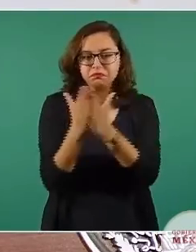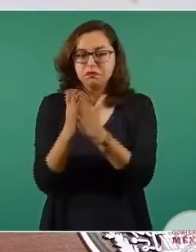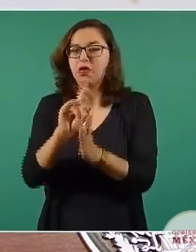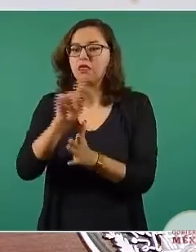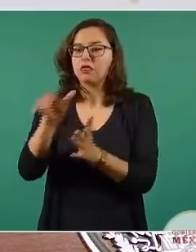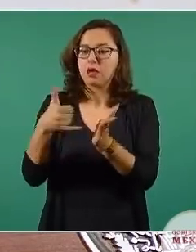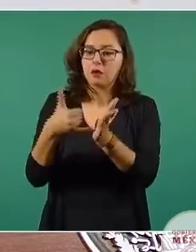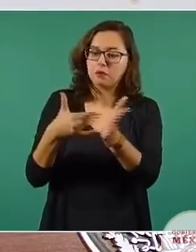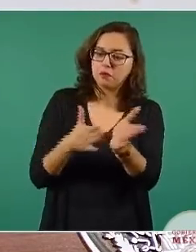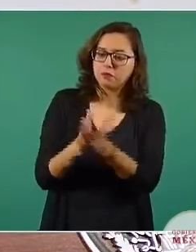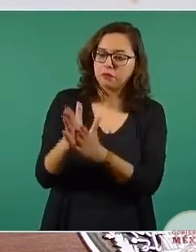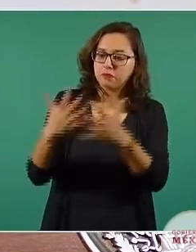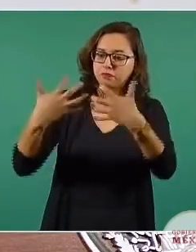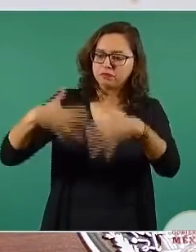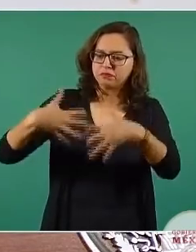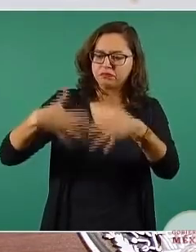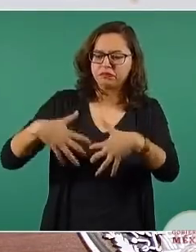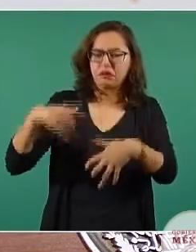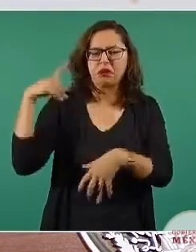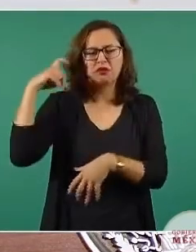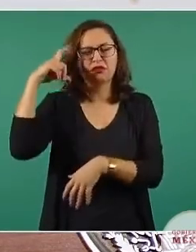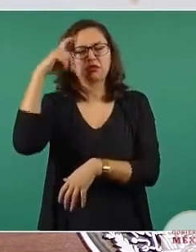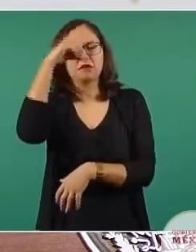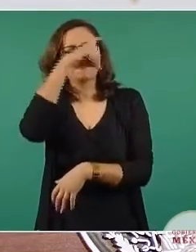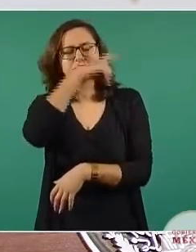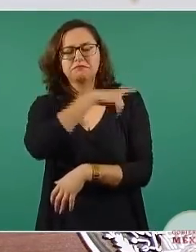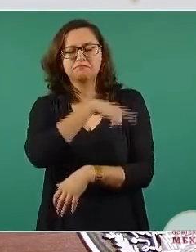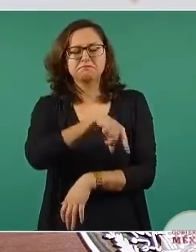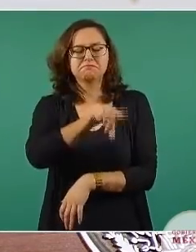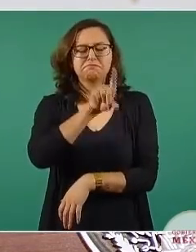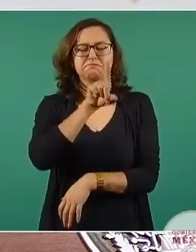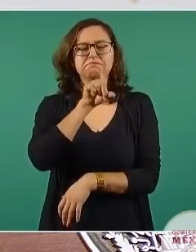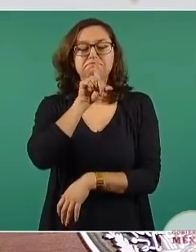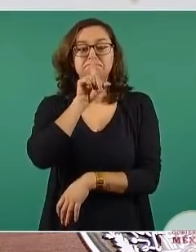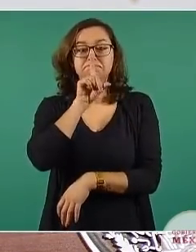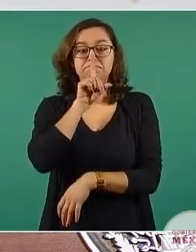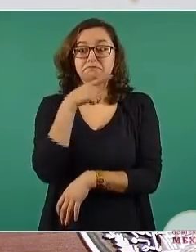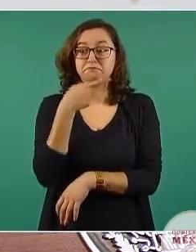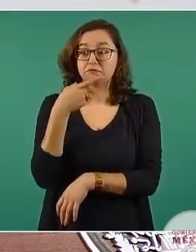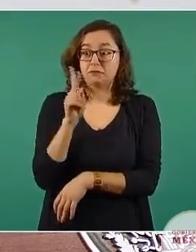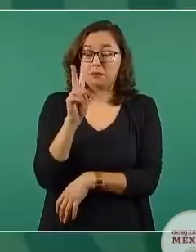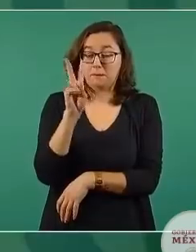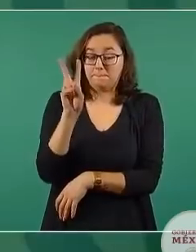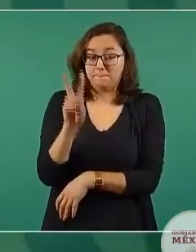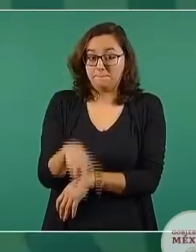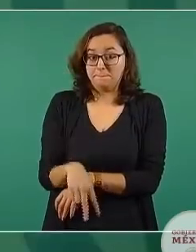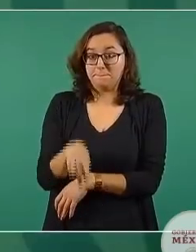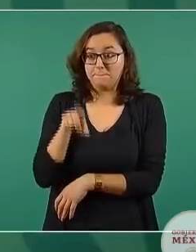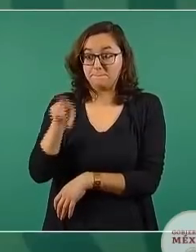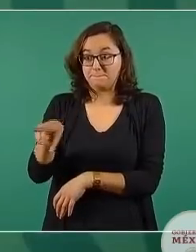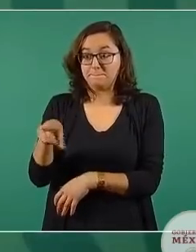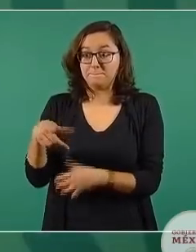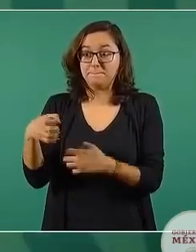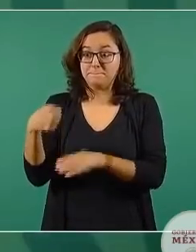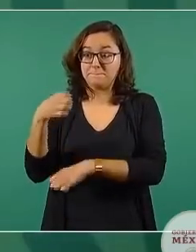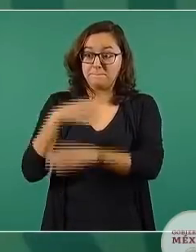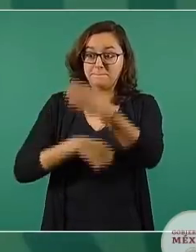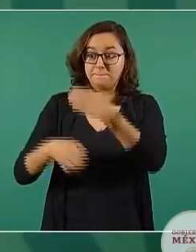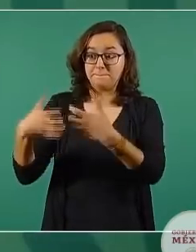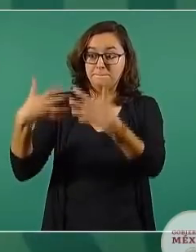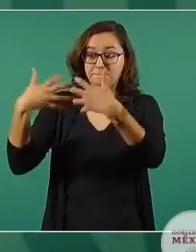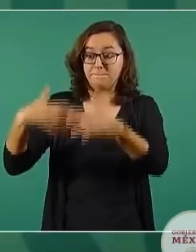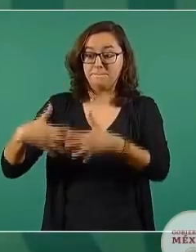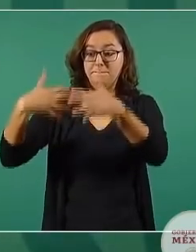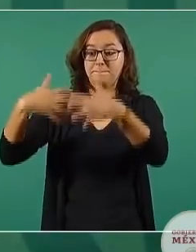la empresa estatal, por la velocidad con la que imprimió y tuvimos problemas de almacenamiento, dos